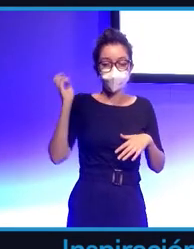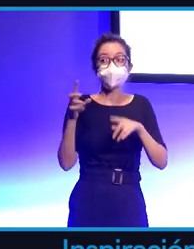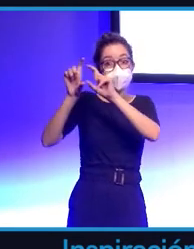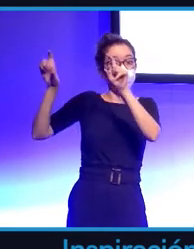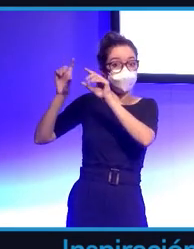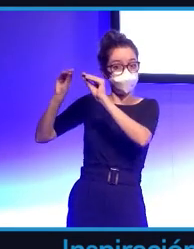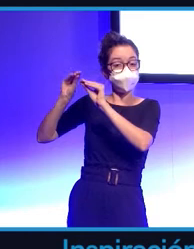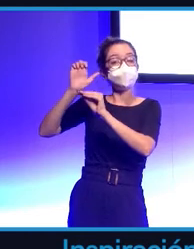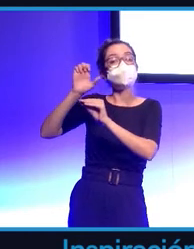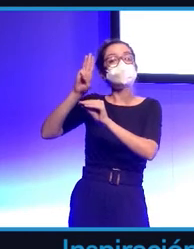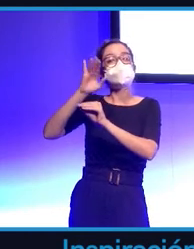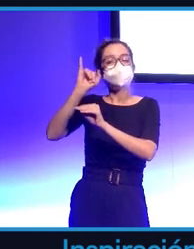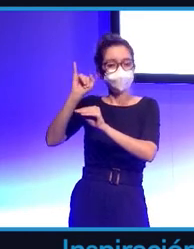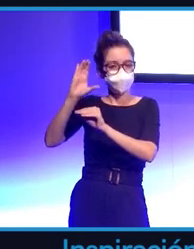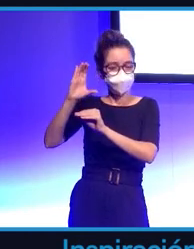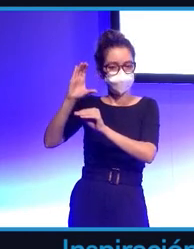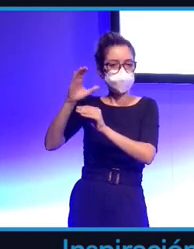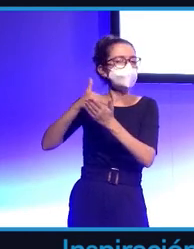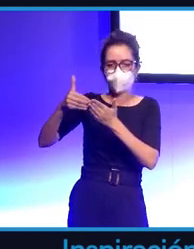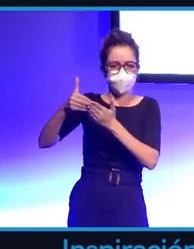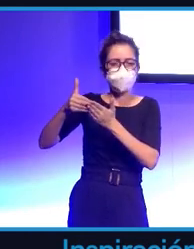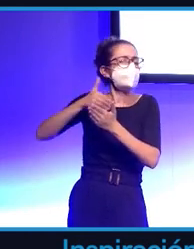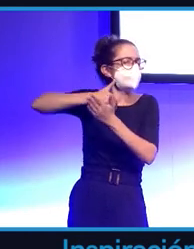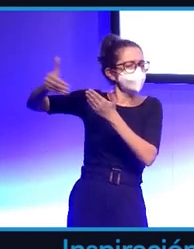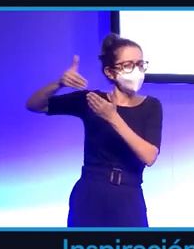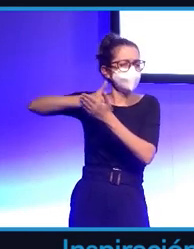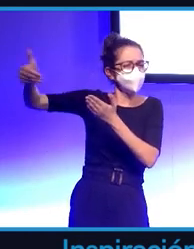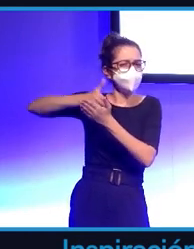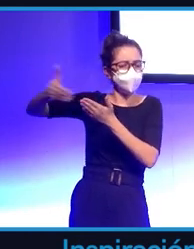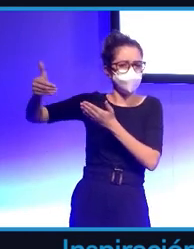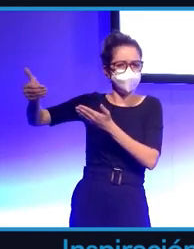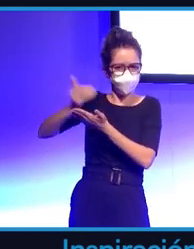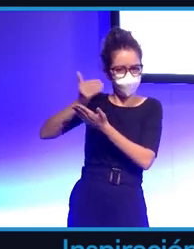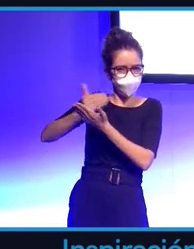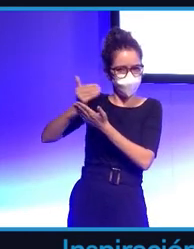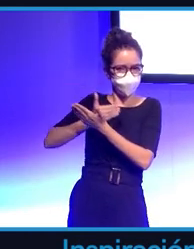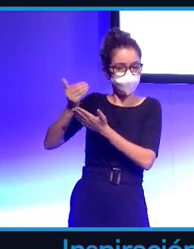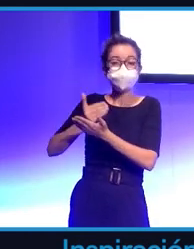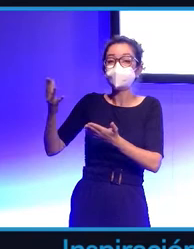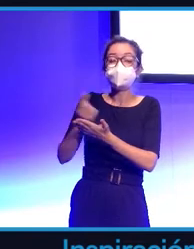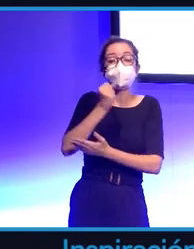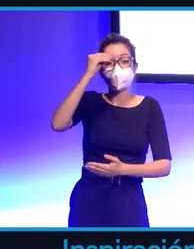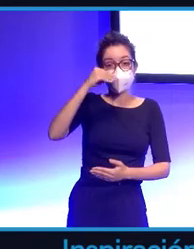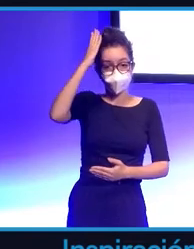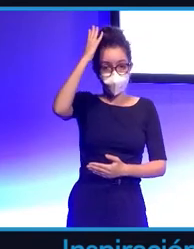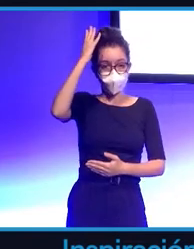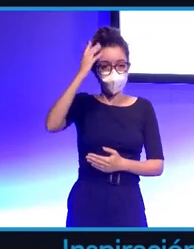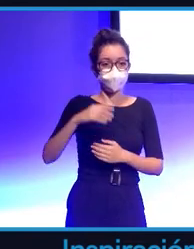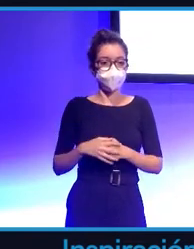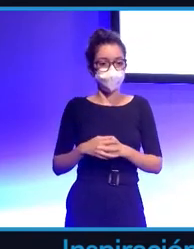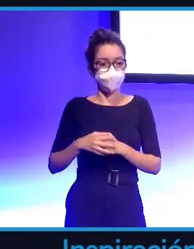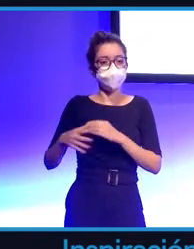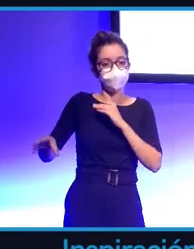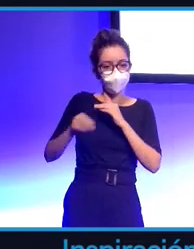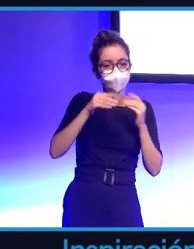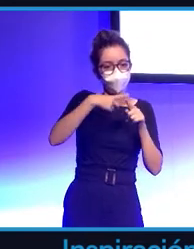gana billones con esas skins y esos ítems que son solamente virtuales. Un dato muy importante también es que